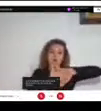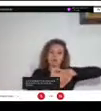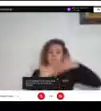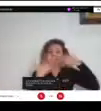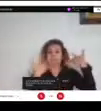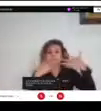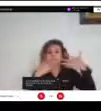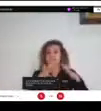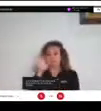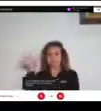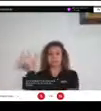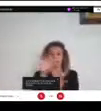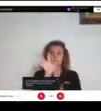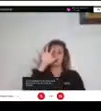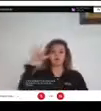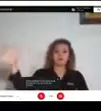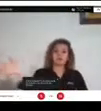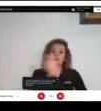también es llamado